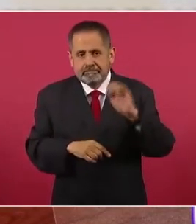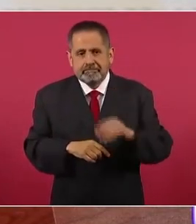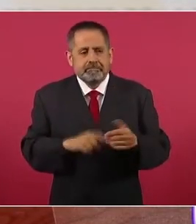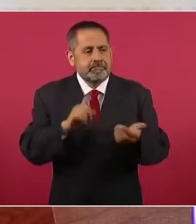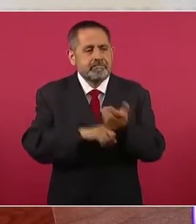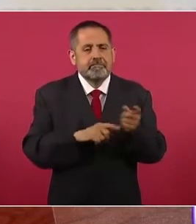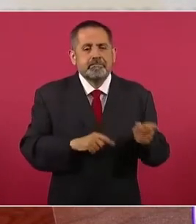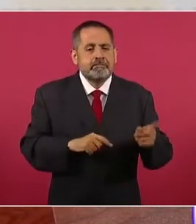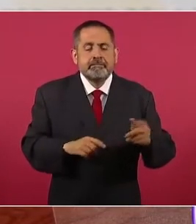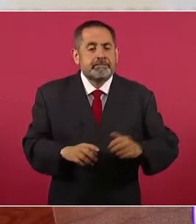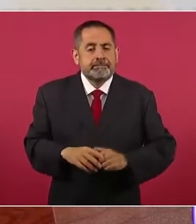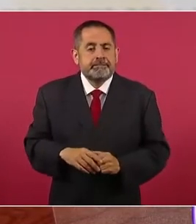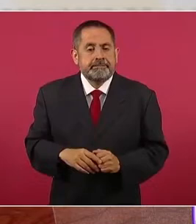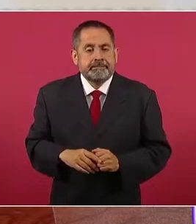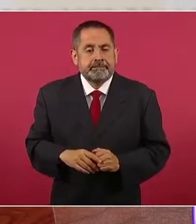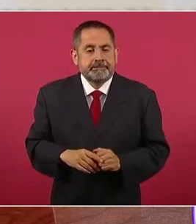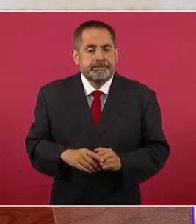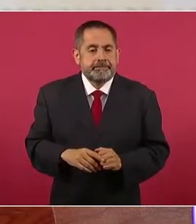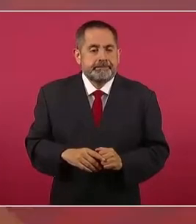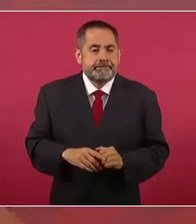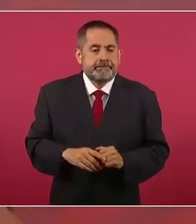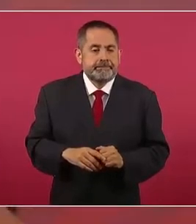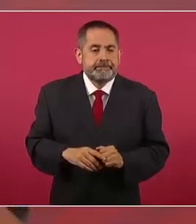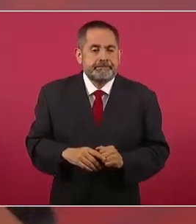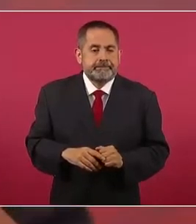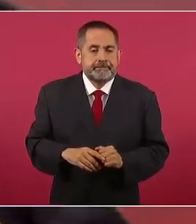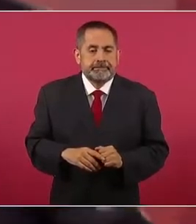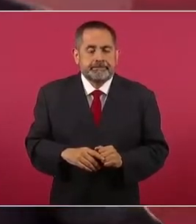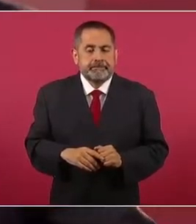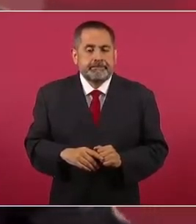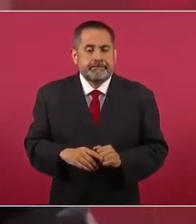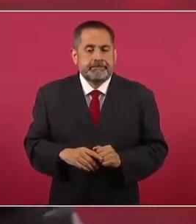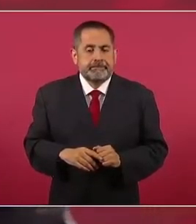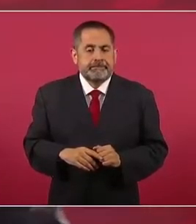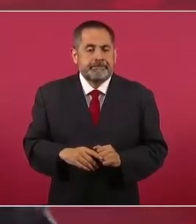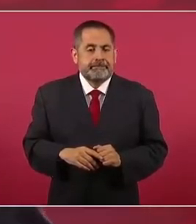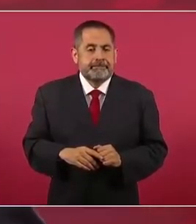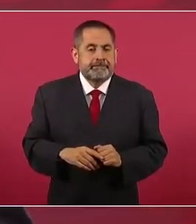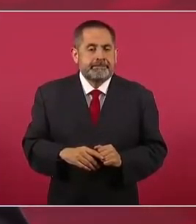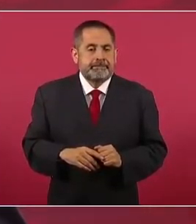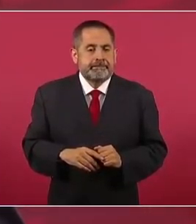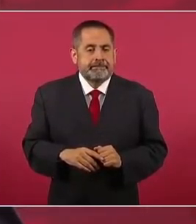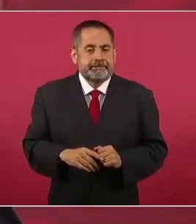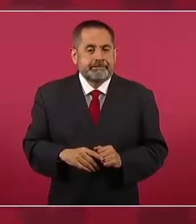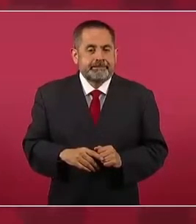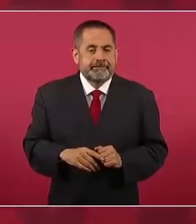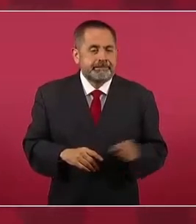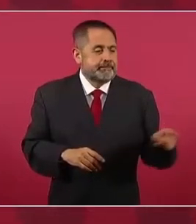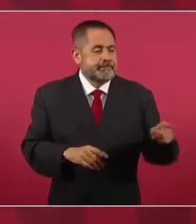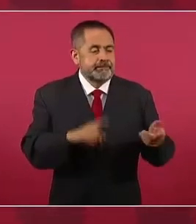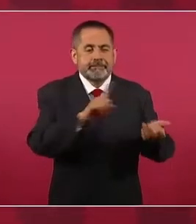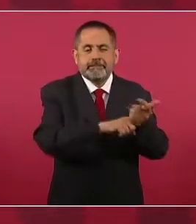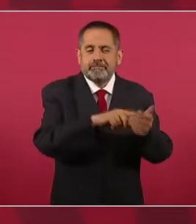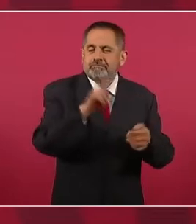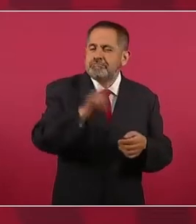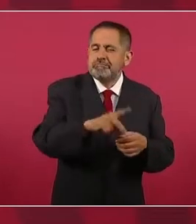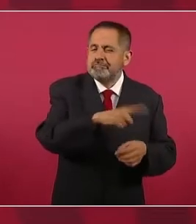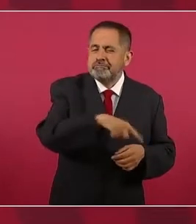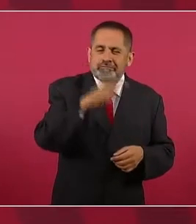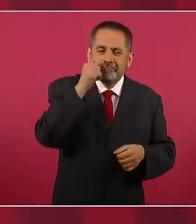malagradecidos,